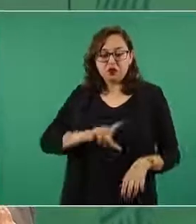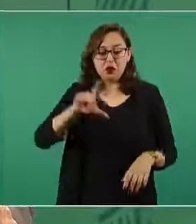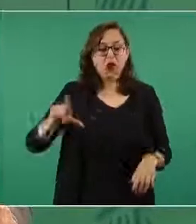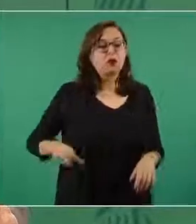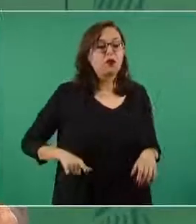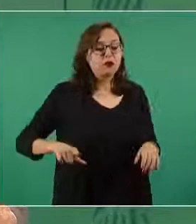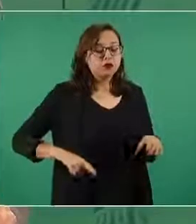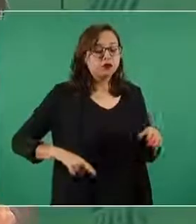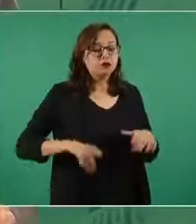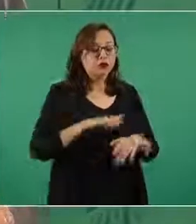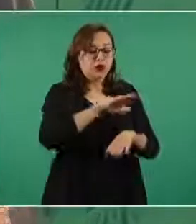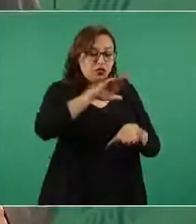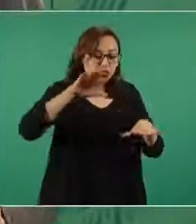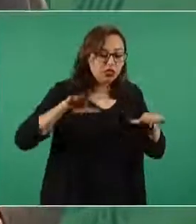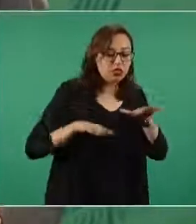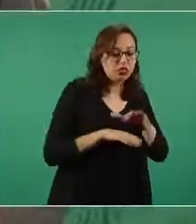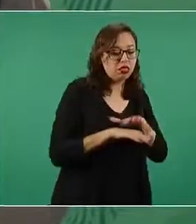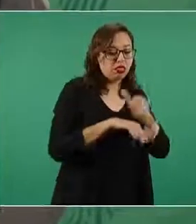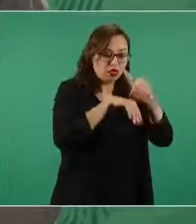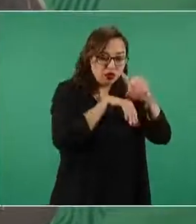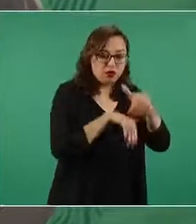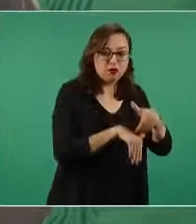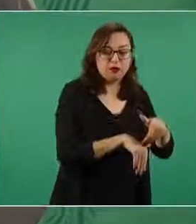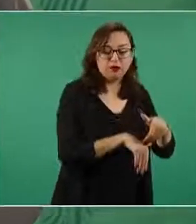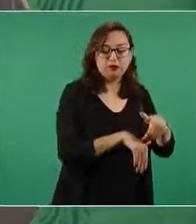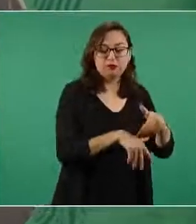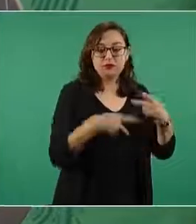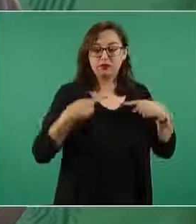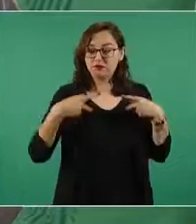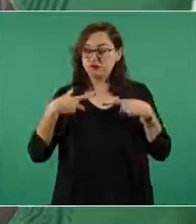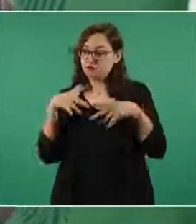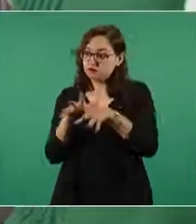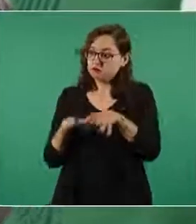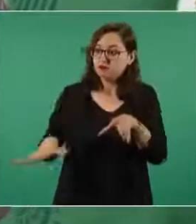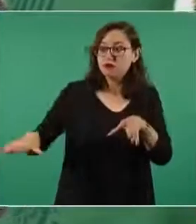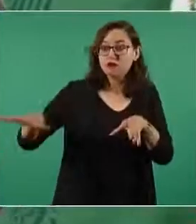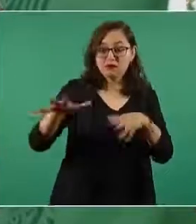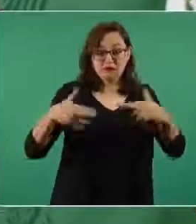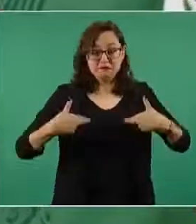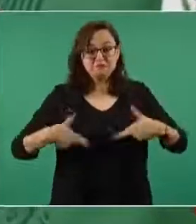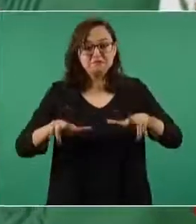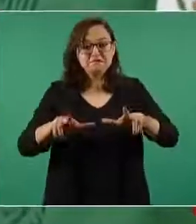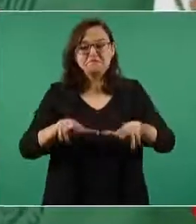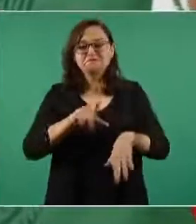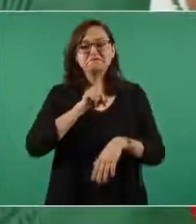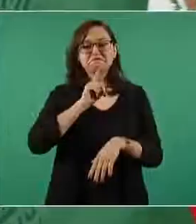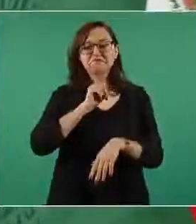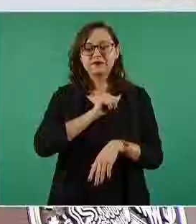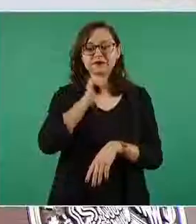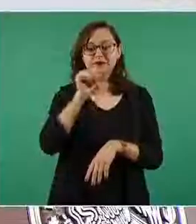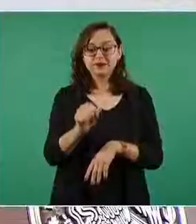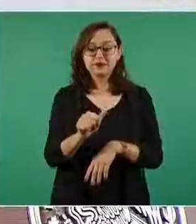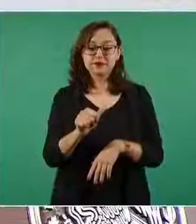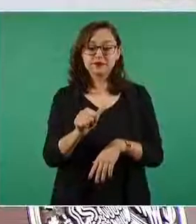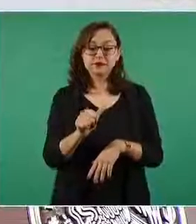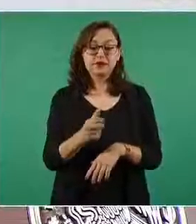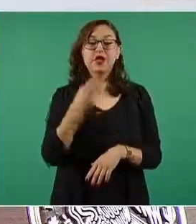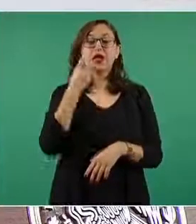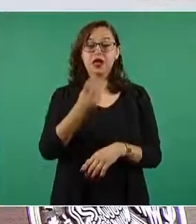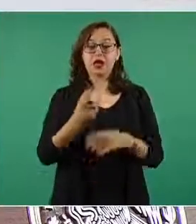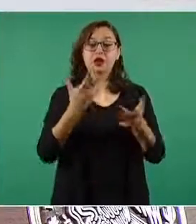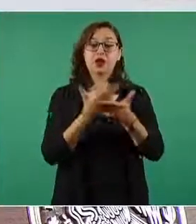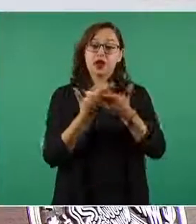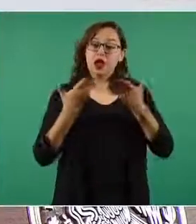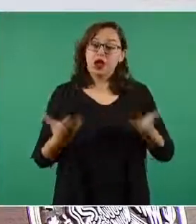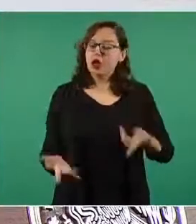no representaba al pueblo. Entonces, ese es el gran cambio que se